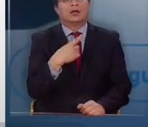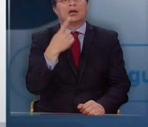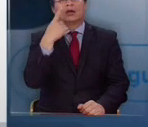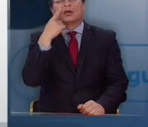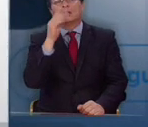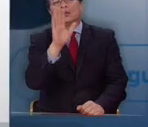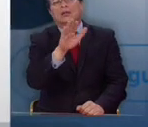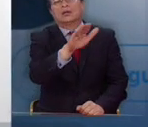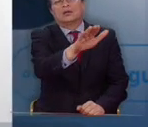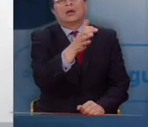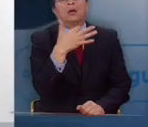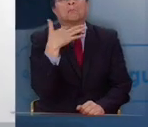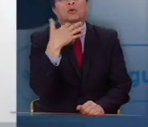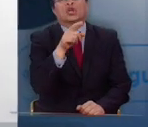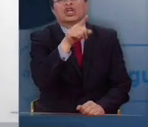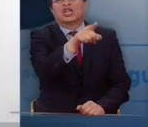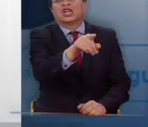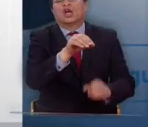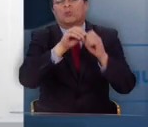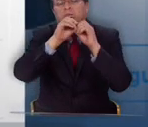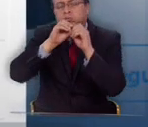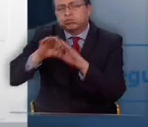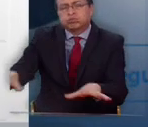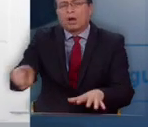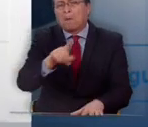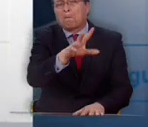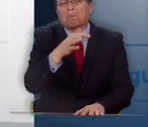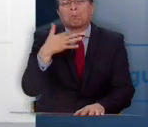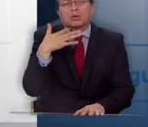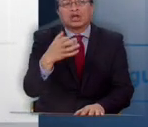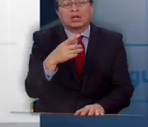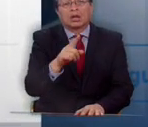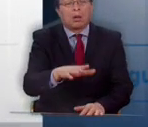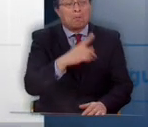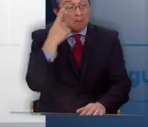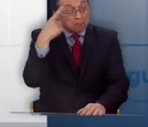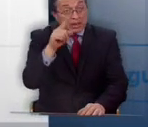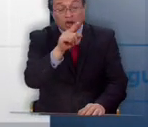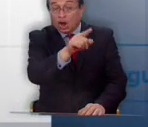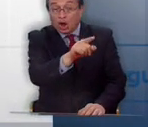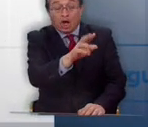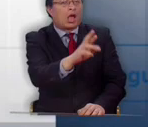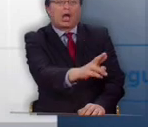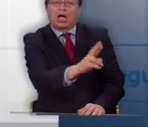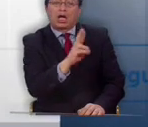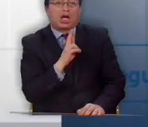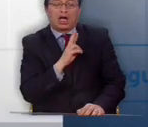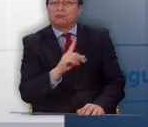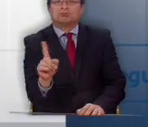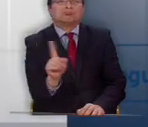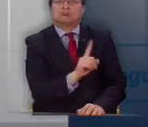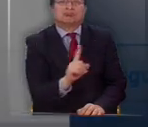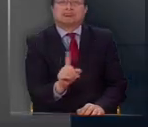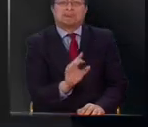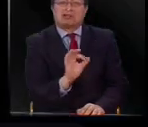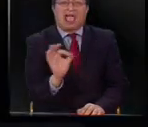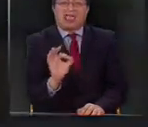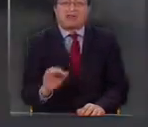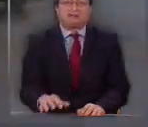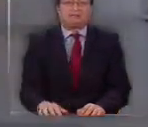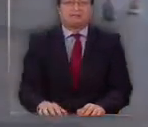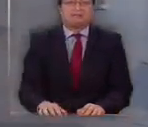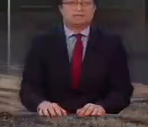por qué habían hecho circular esta información por las redes, pero hasta el cierre de este reportaje no contestaron nuestros mensajes.